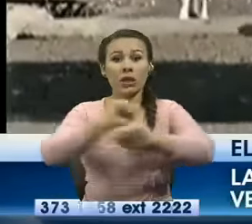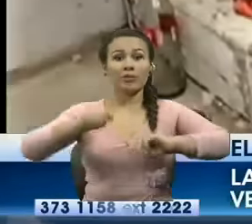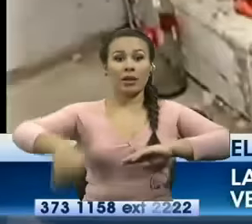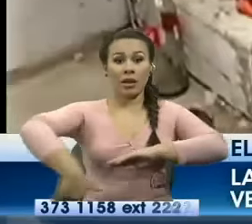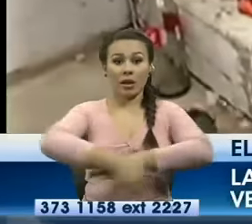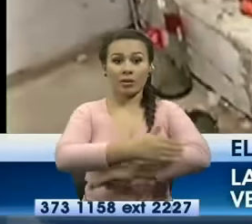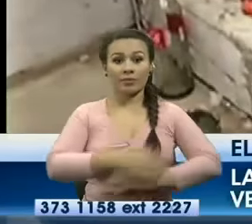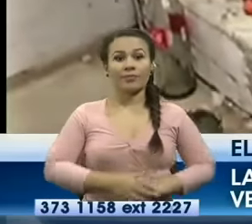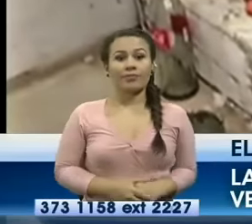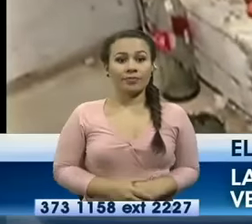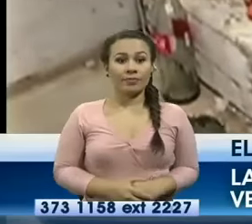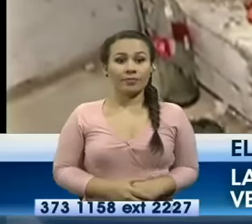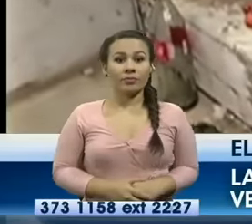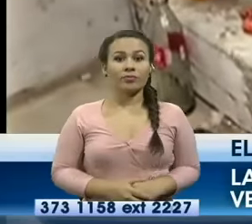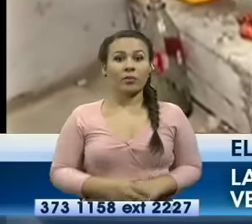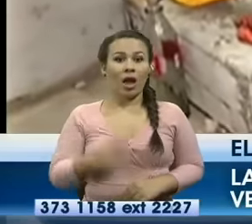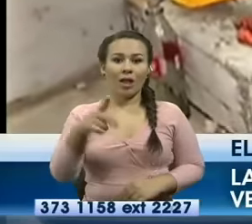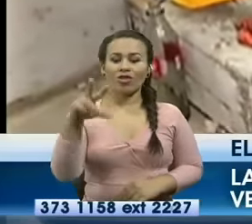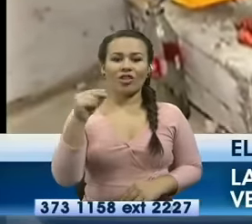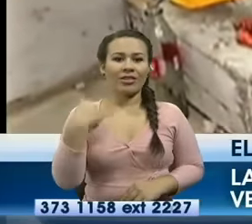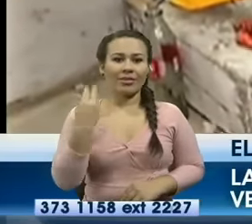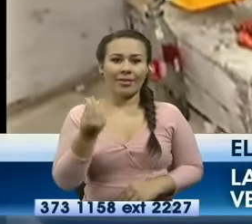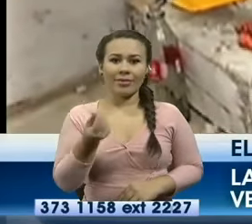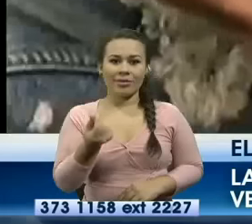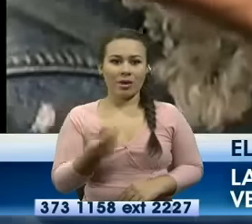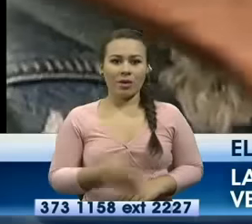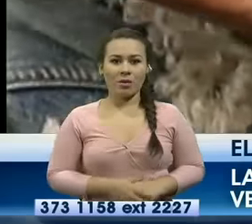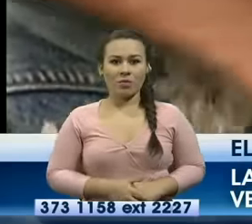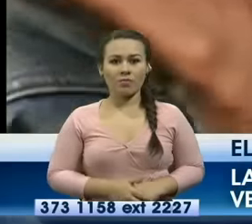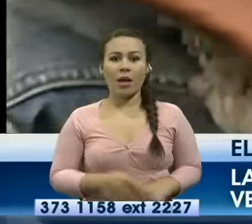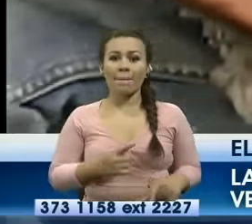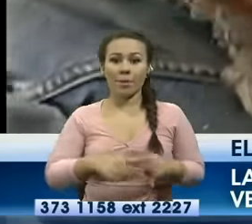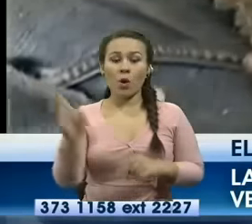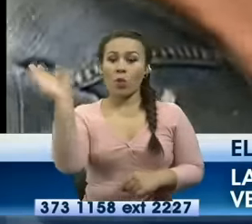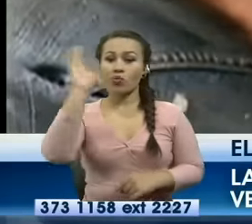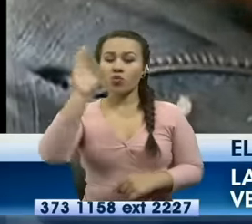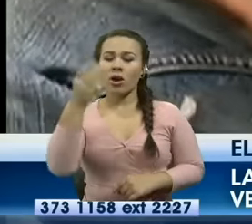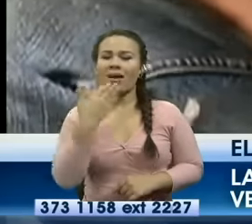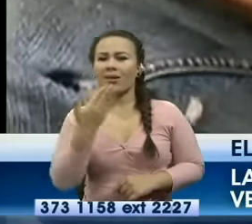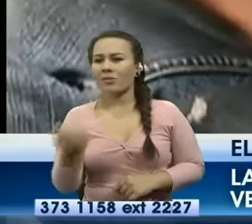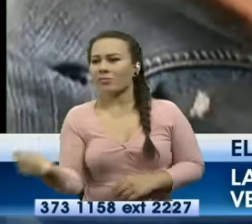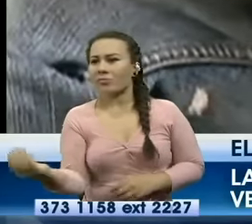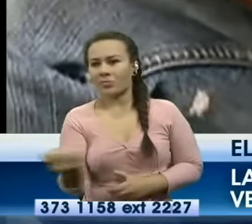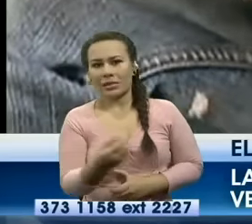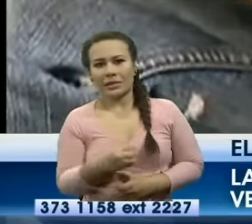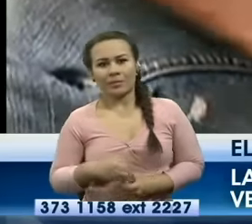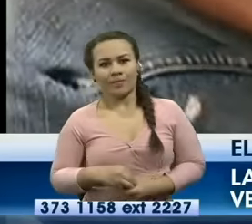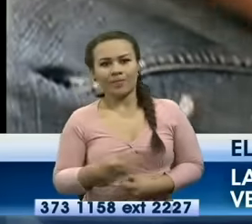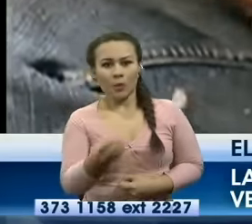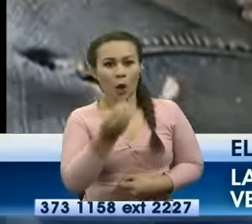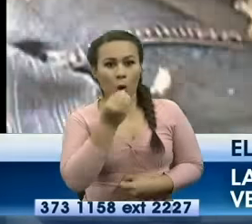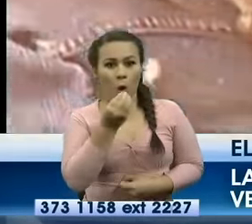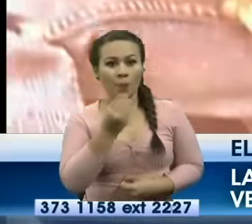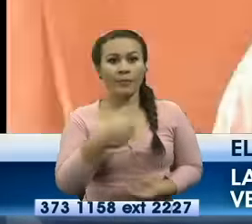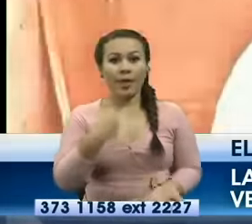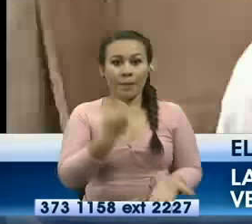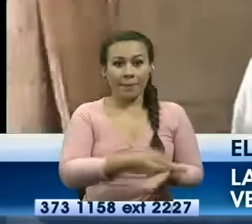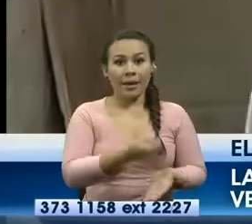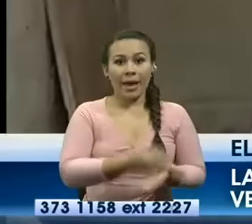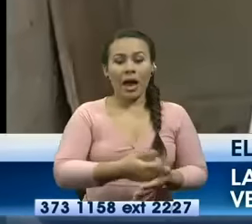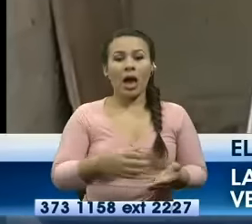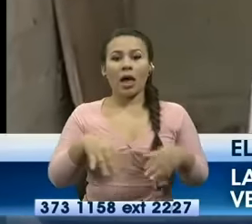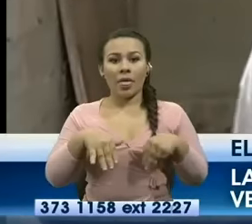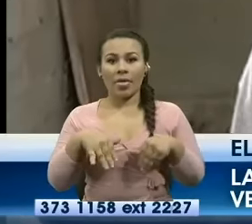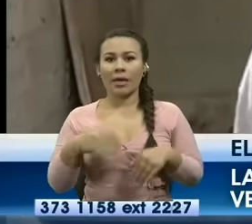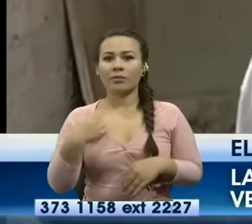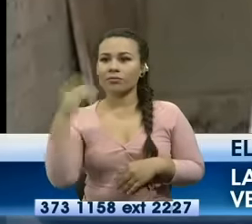calle pese a ser de escasos recursos económicos busca la manera de conseguir dinero para poder alimentar a sus amigos por